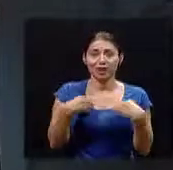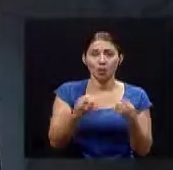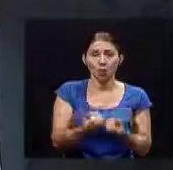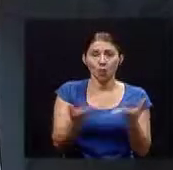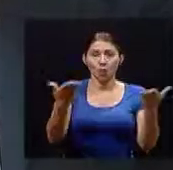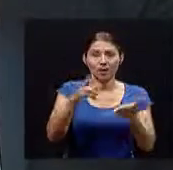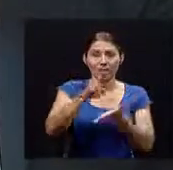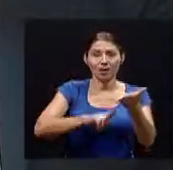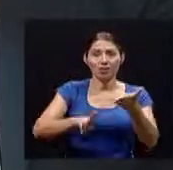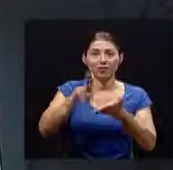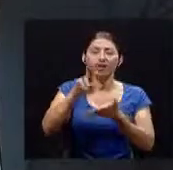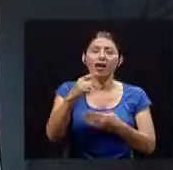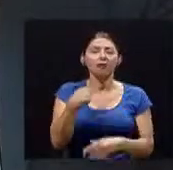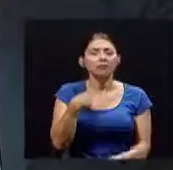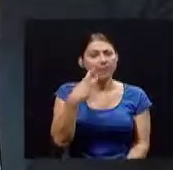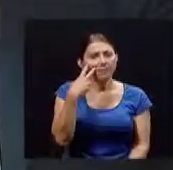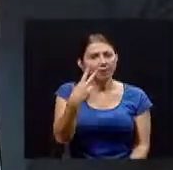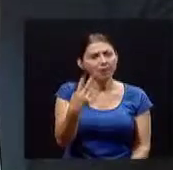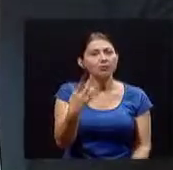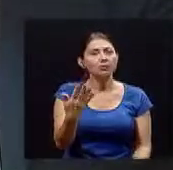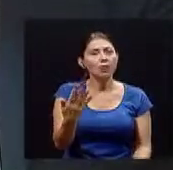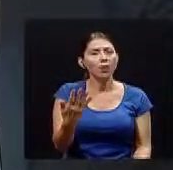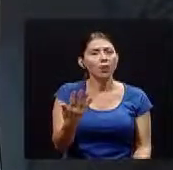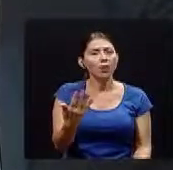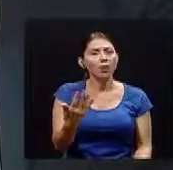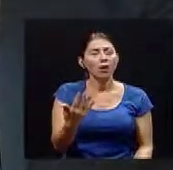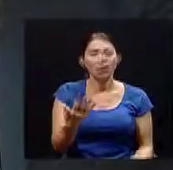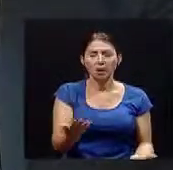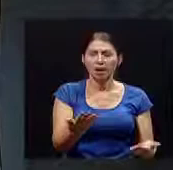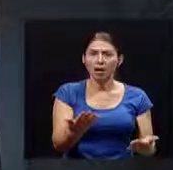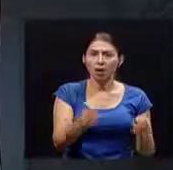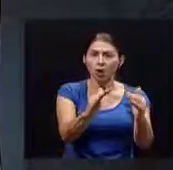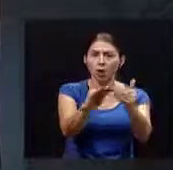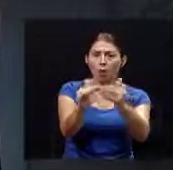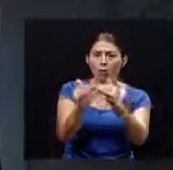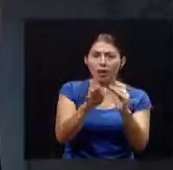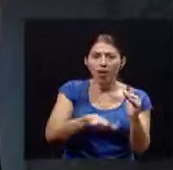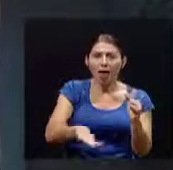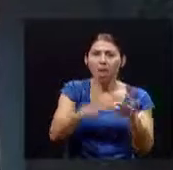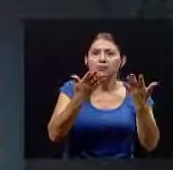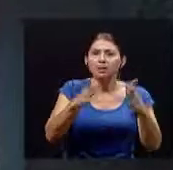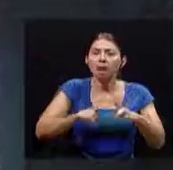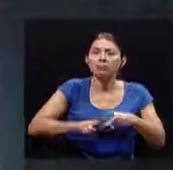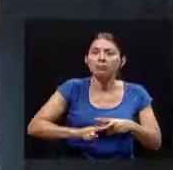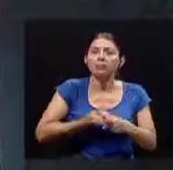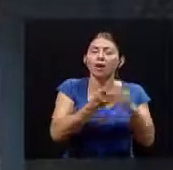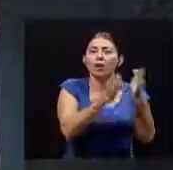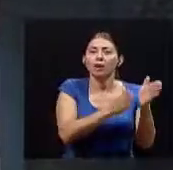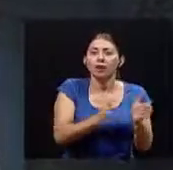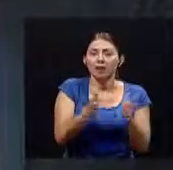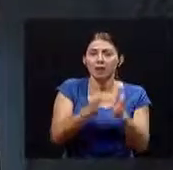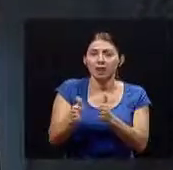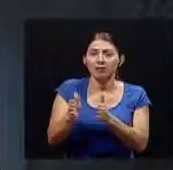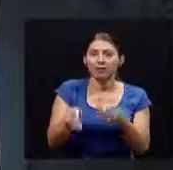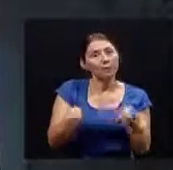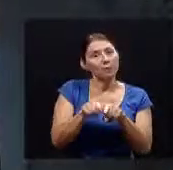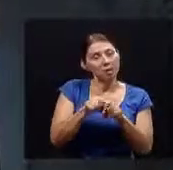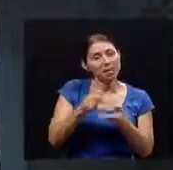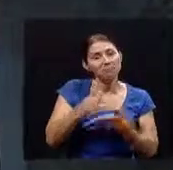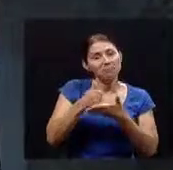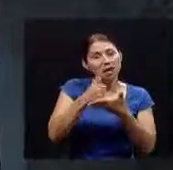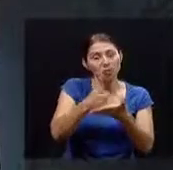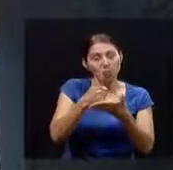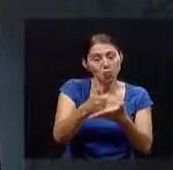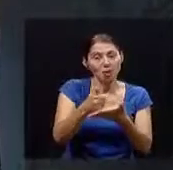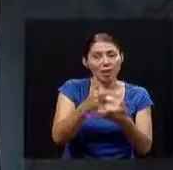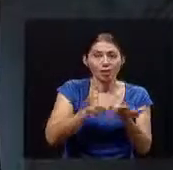de la universidad he visto como las comunidades han empezado a organizarse también en ayuda gracias a